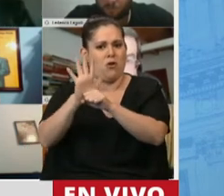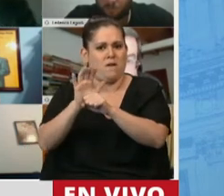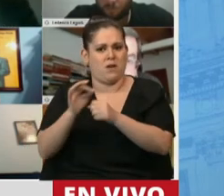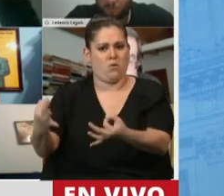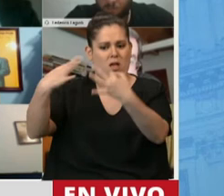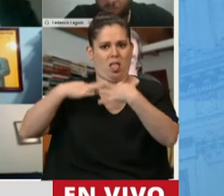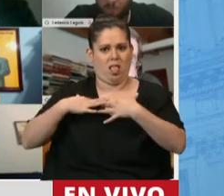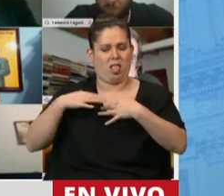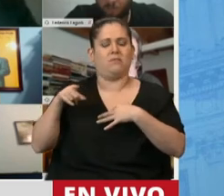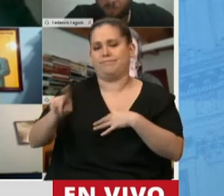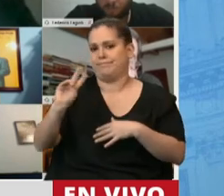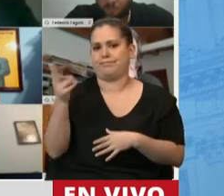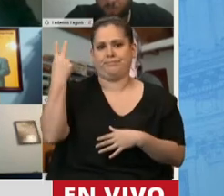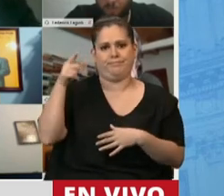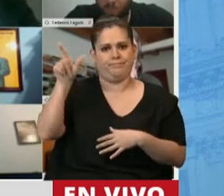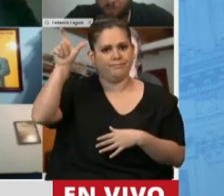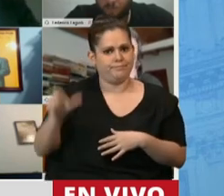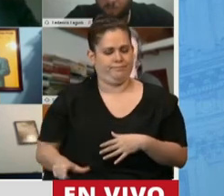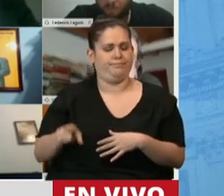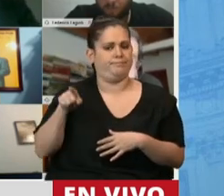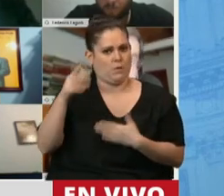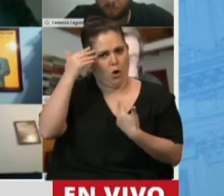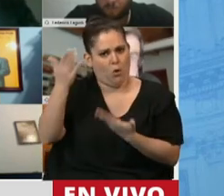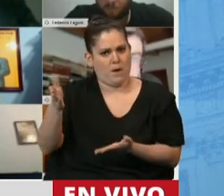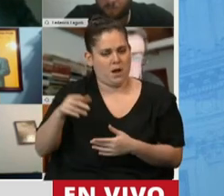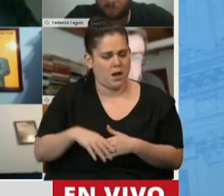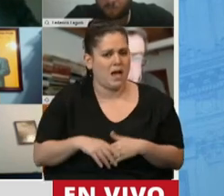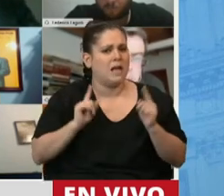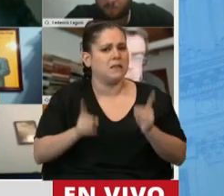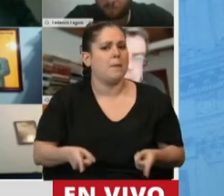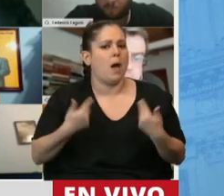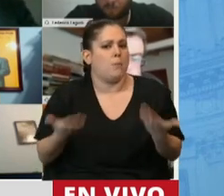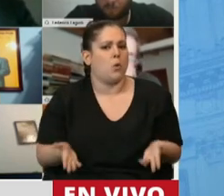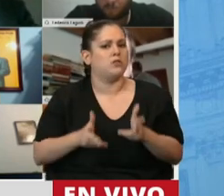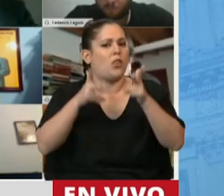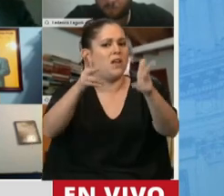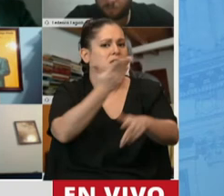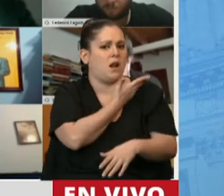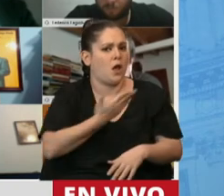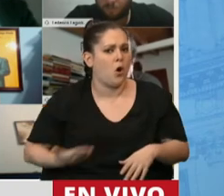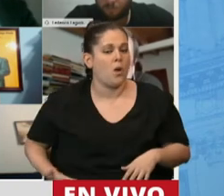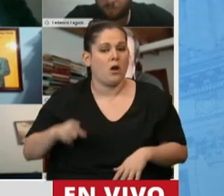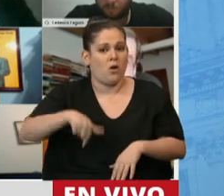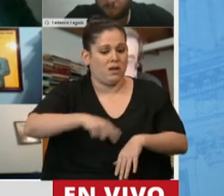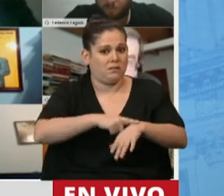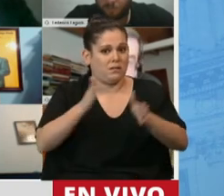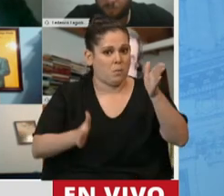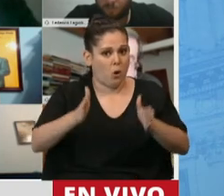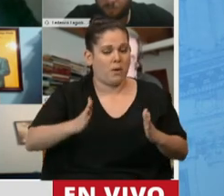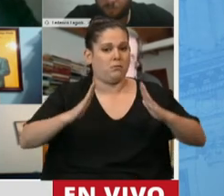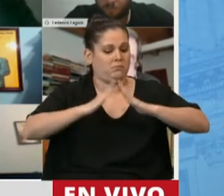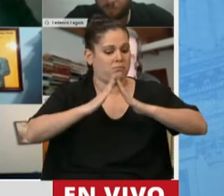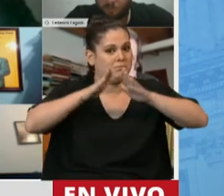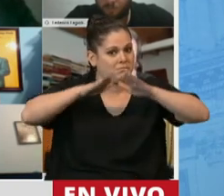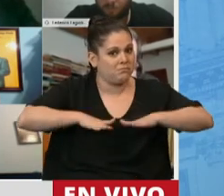de coronavirus. También quiero aprovechar a decirle al gobierno que en este tiempo de cuarentena que todos